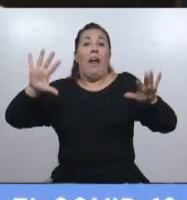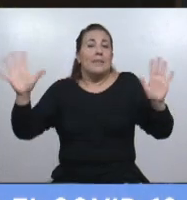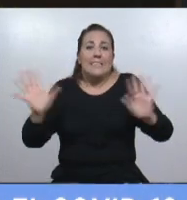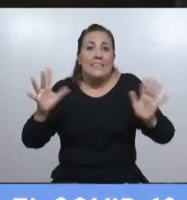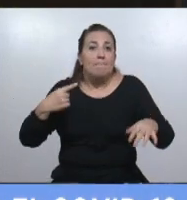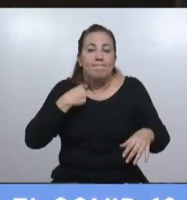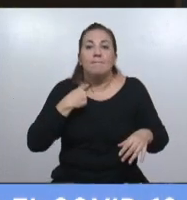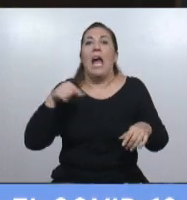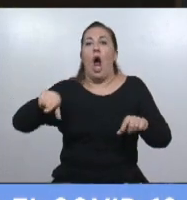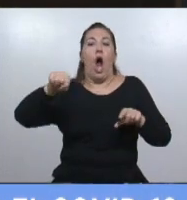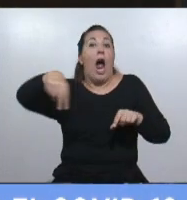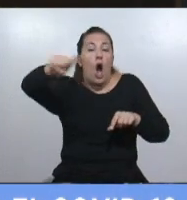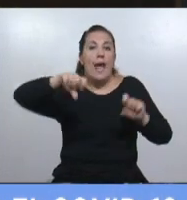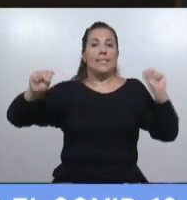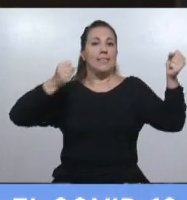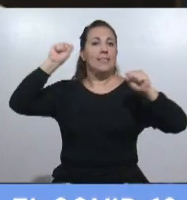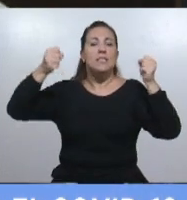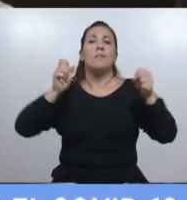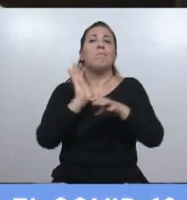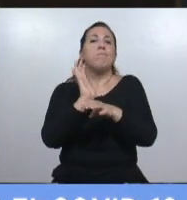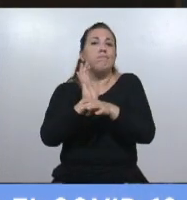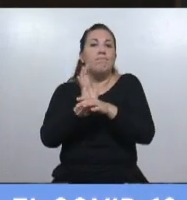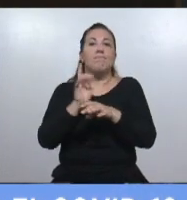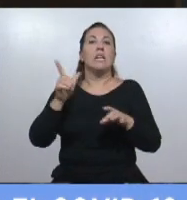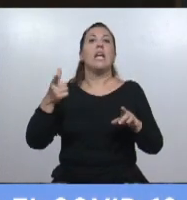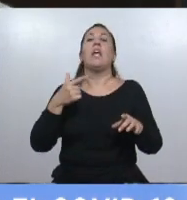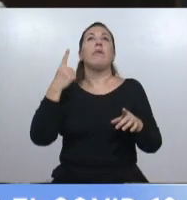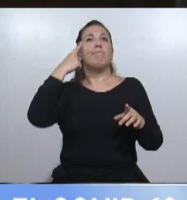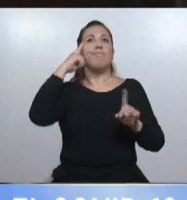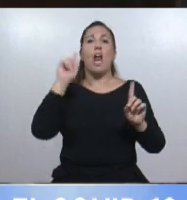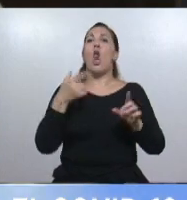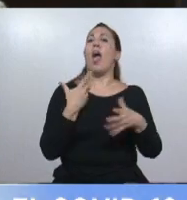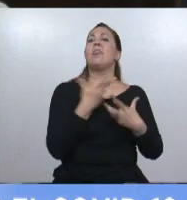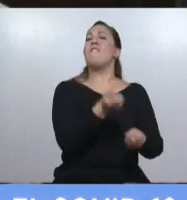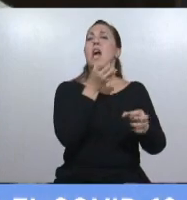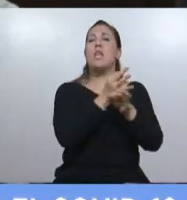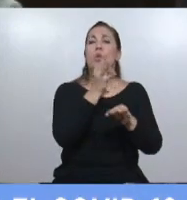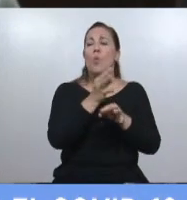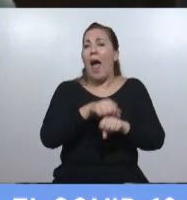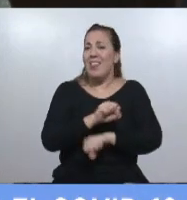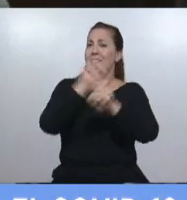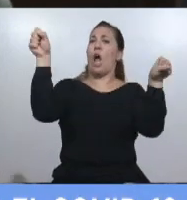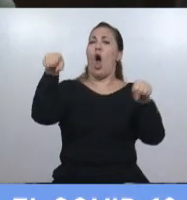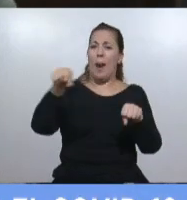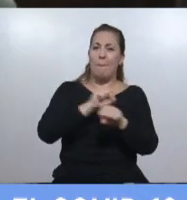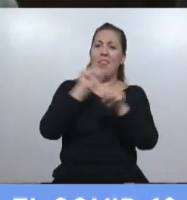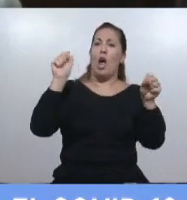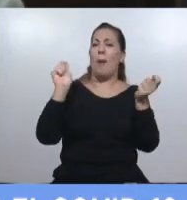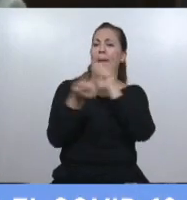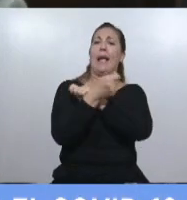les agarró el ataque ese por defender la educación, un ataque repentino que